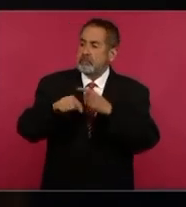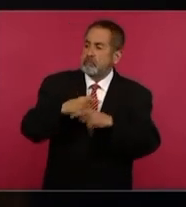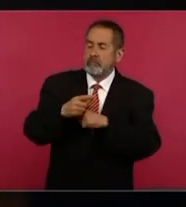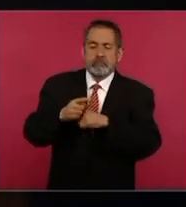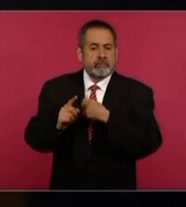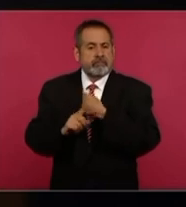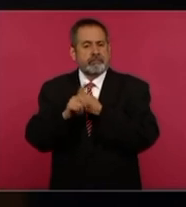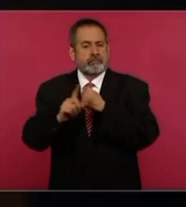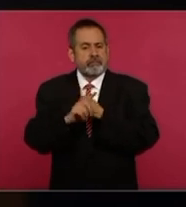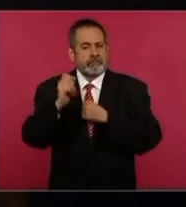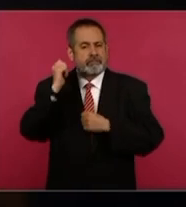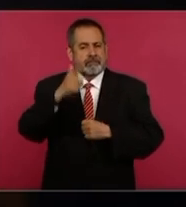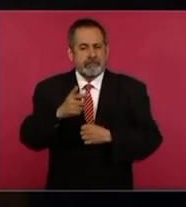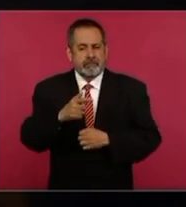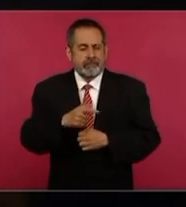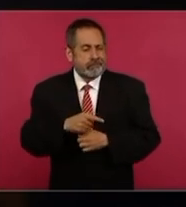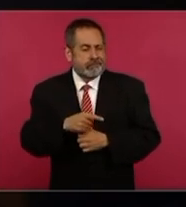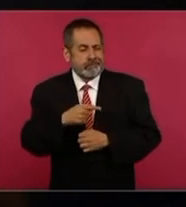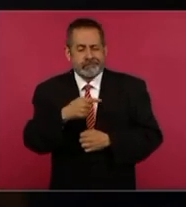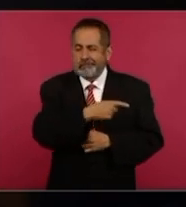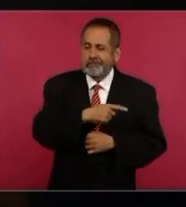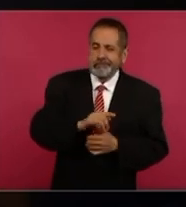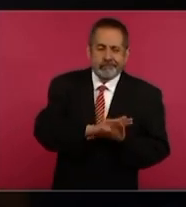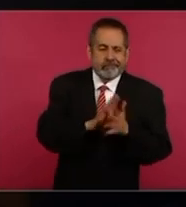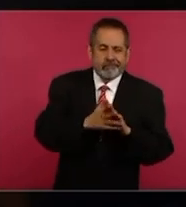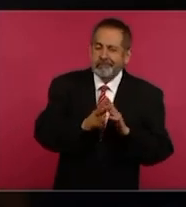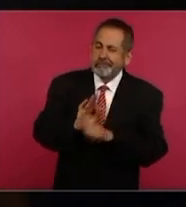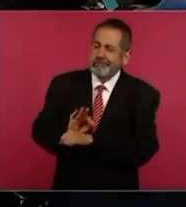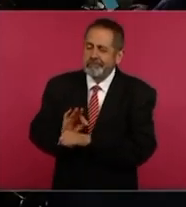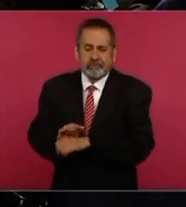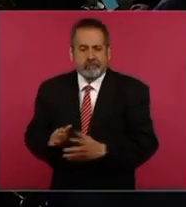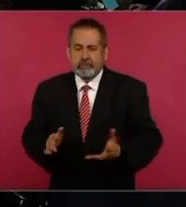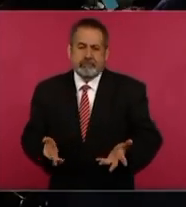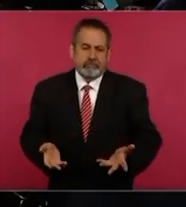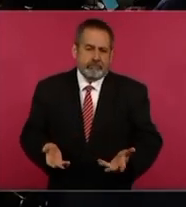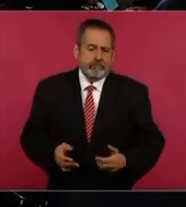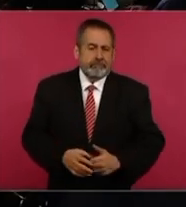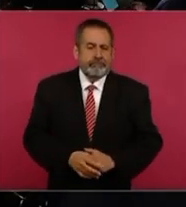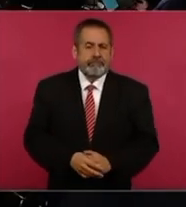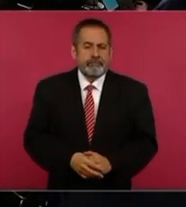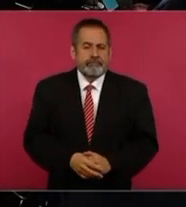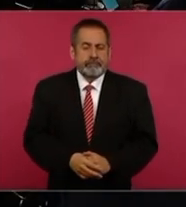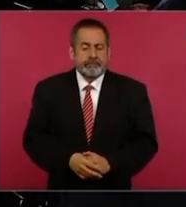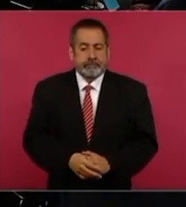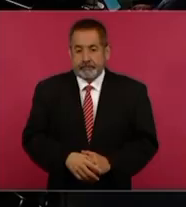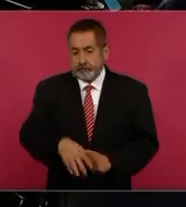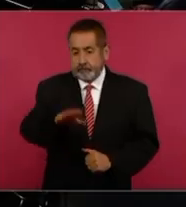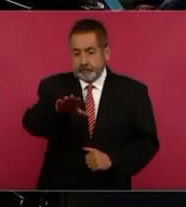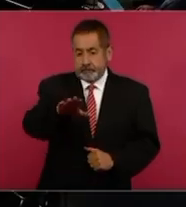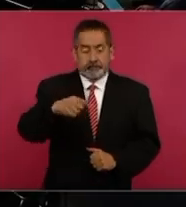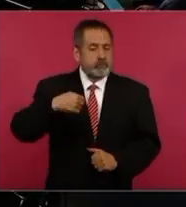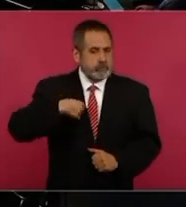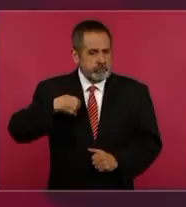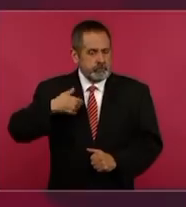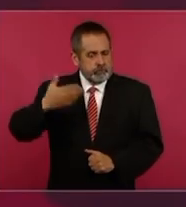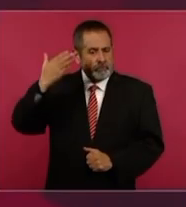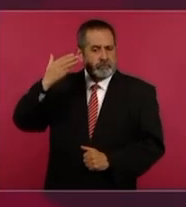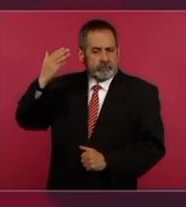porque deban algún favor a grupos del crimen? Bueno, me tocó dirigir un partido